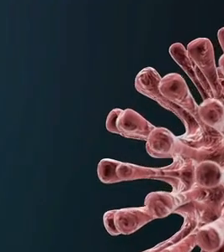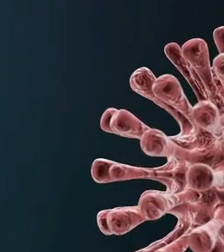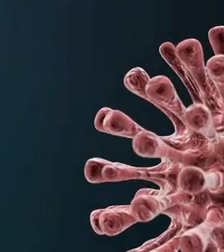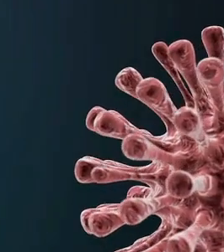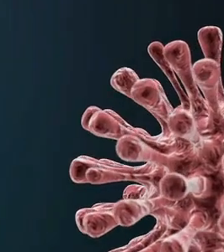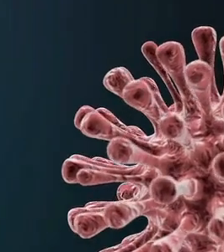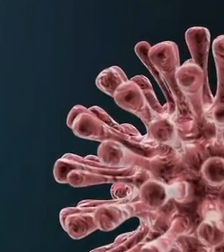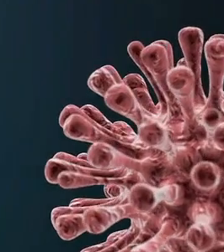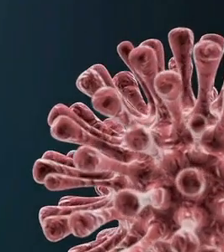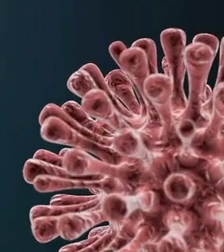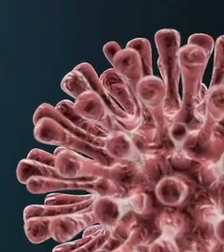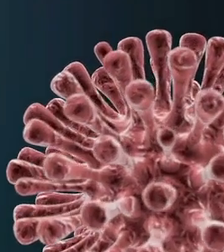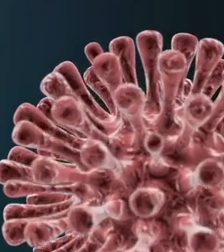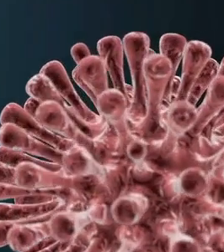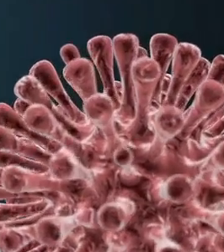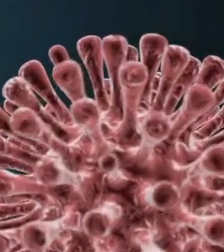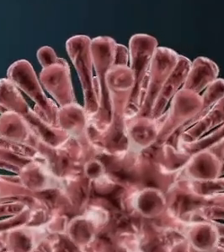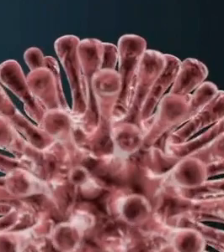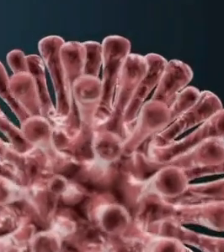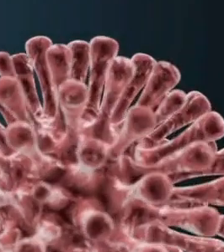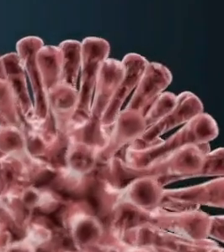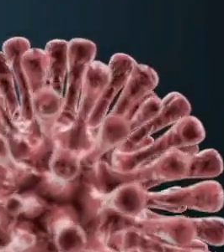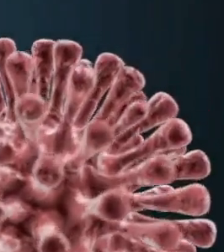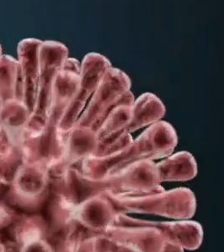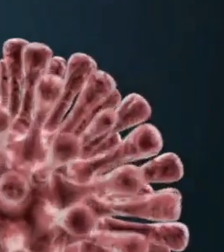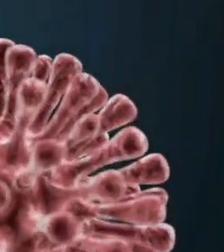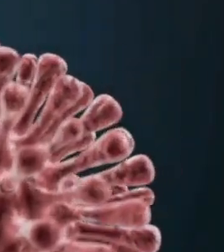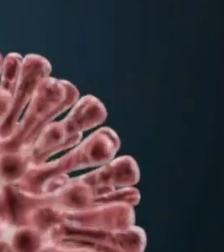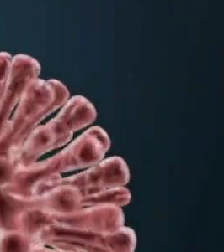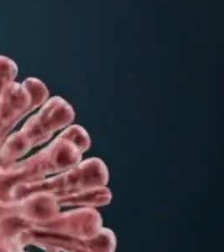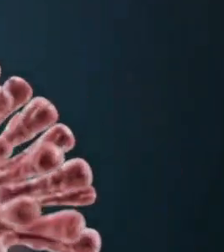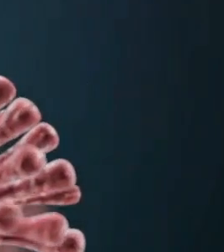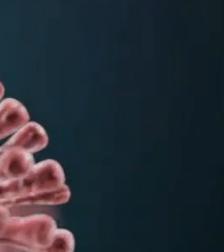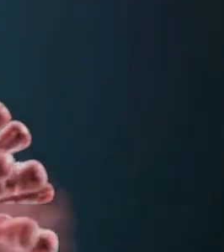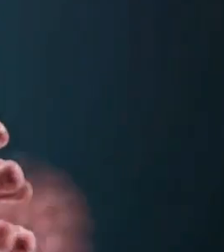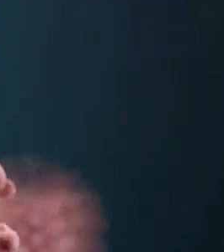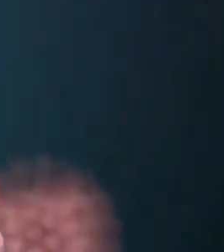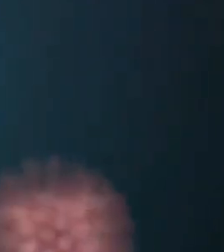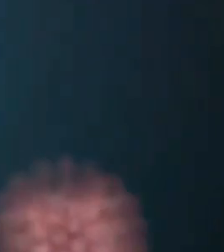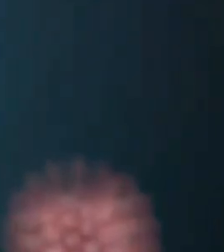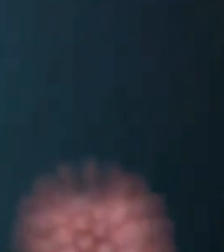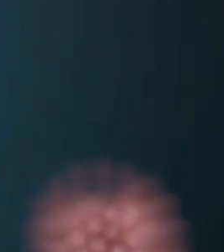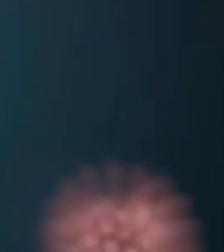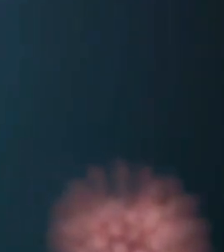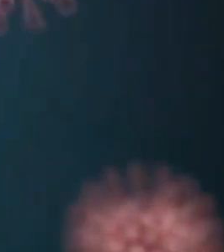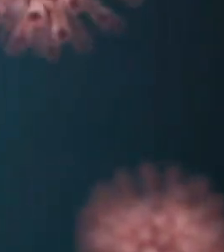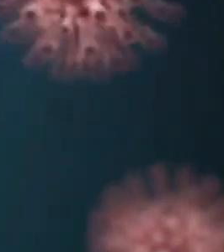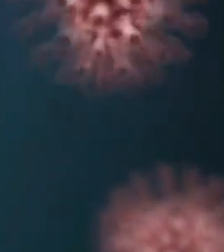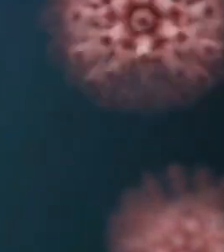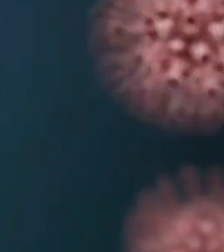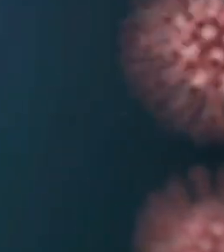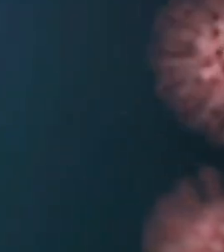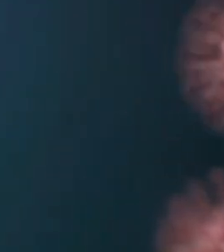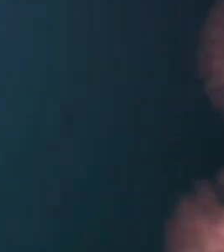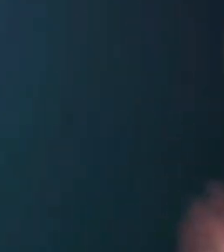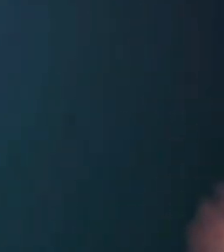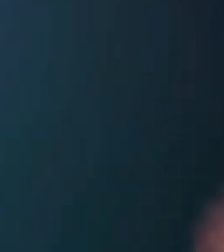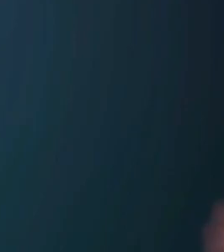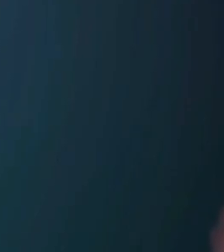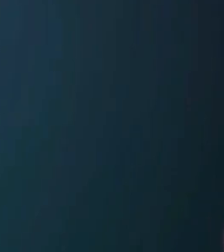México, de las cuales 254 no estaban vacunadas. Destacó además que de las personas